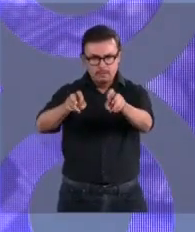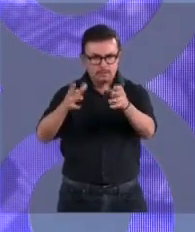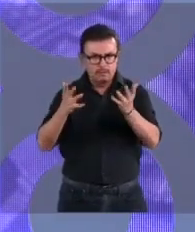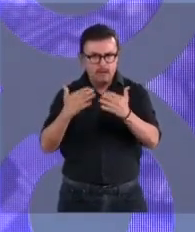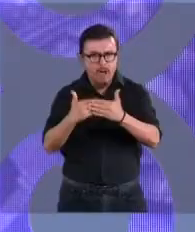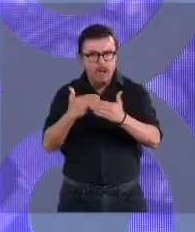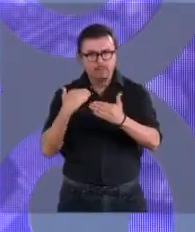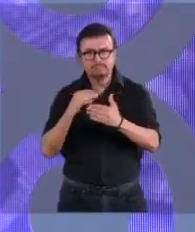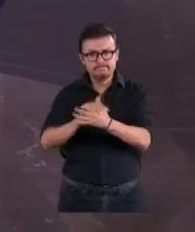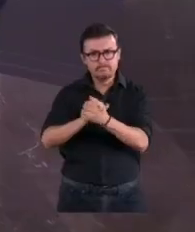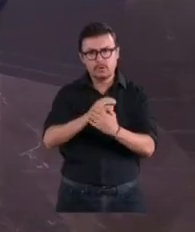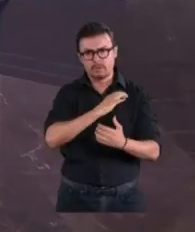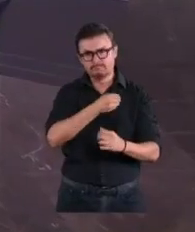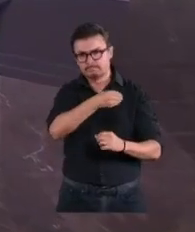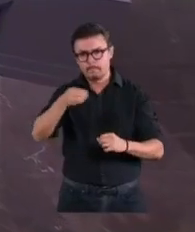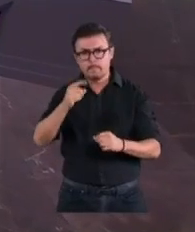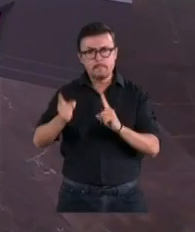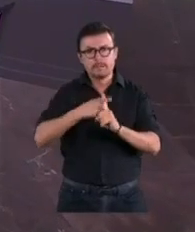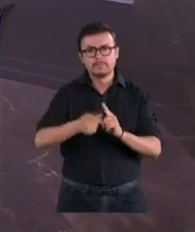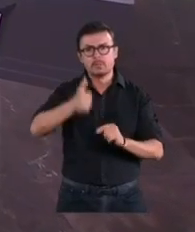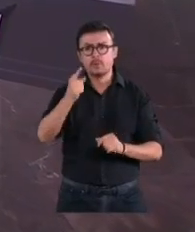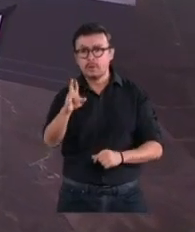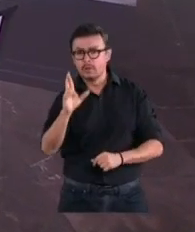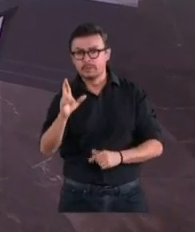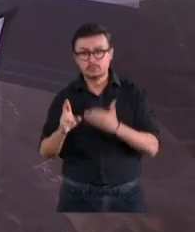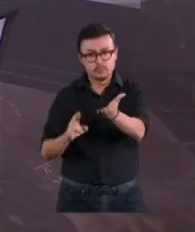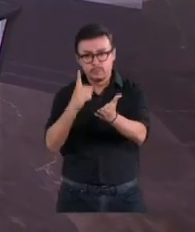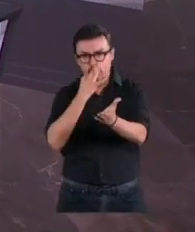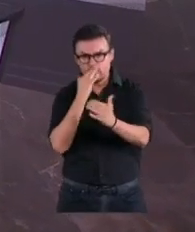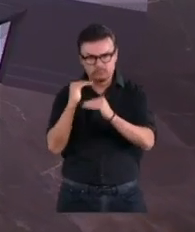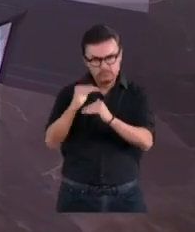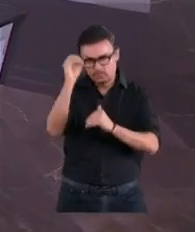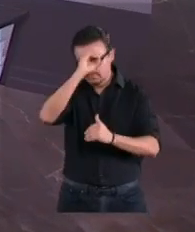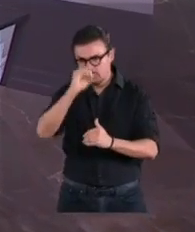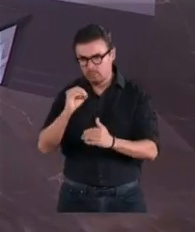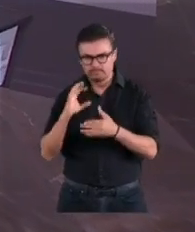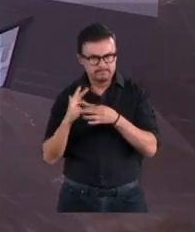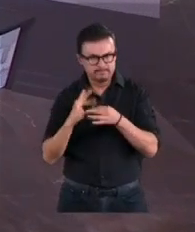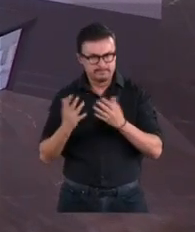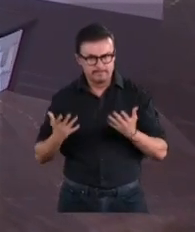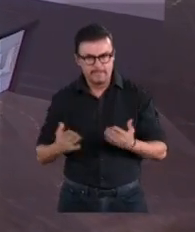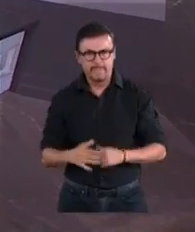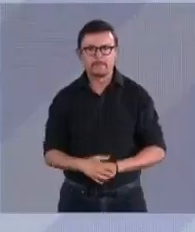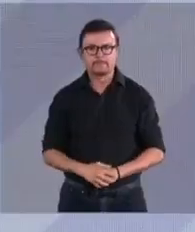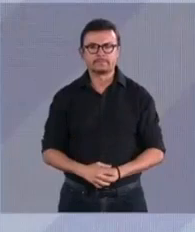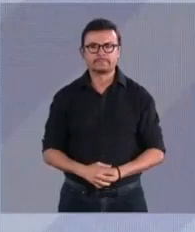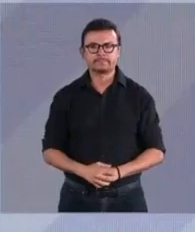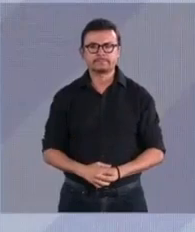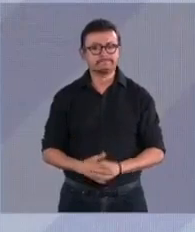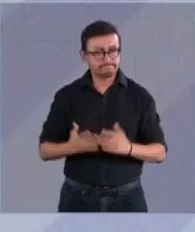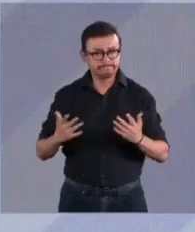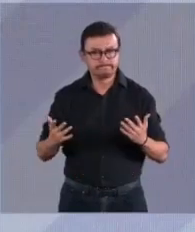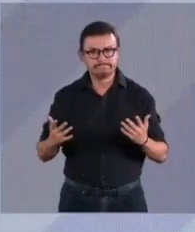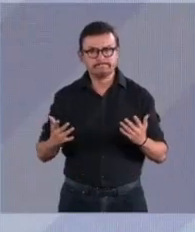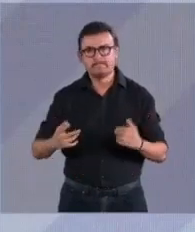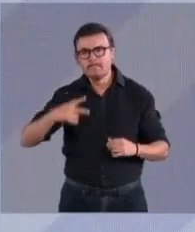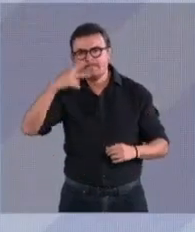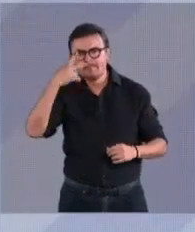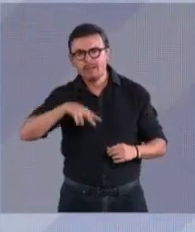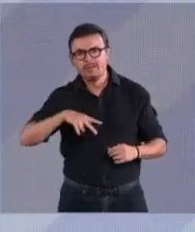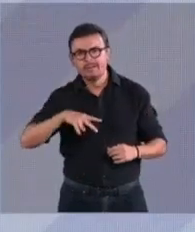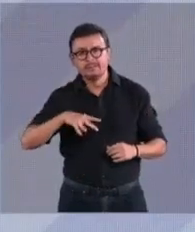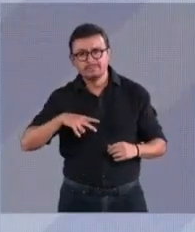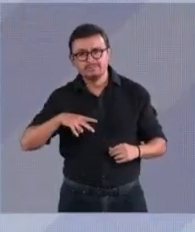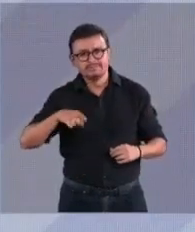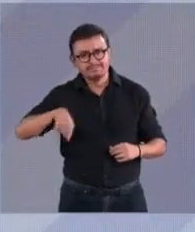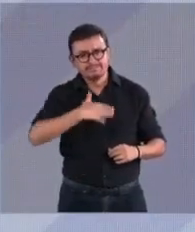turno a la candidata Xochitl Gálvez, tiene hasta un minuto para su exposición. La seguridad ha sido un fracaso en este sexenio,